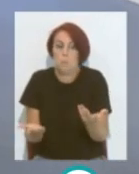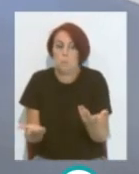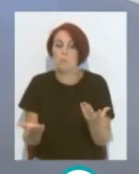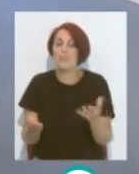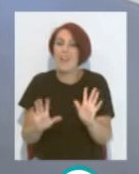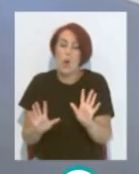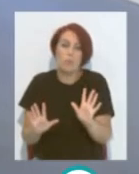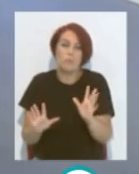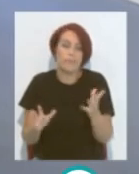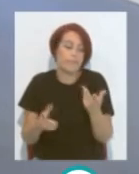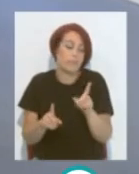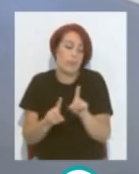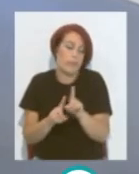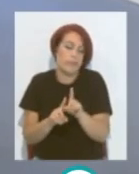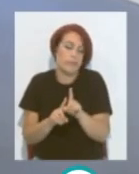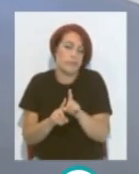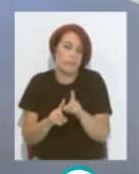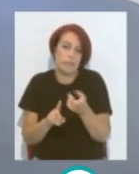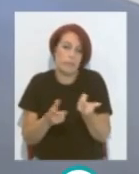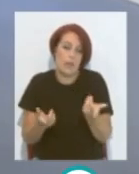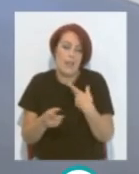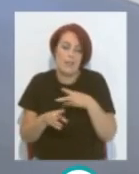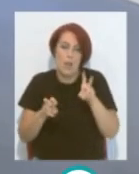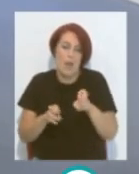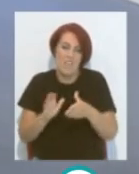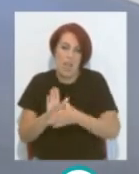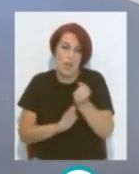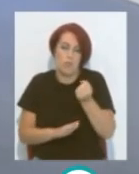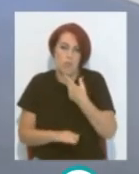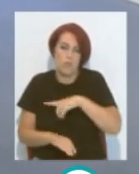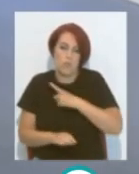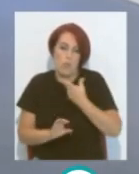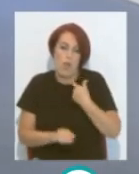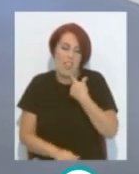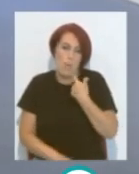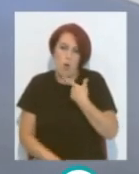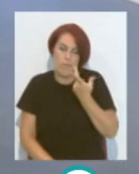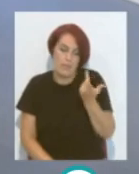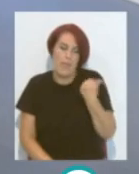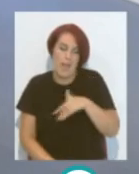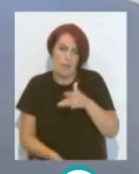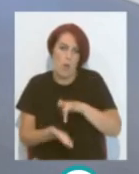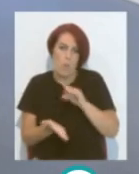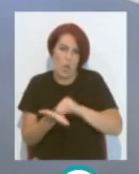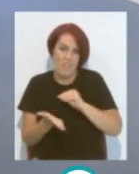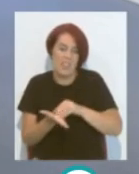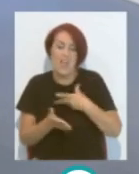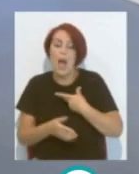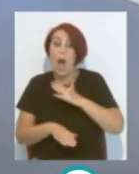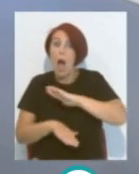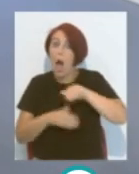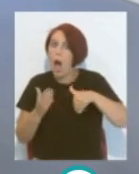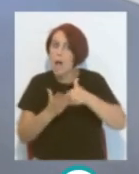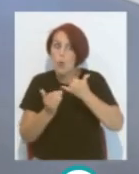me pasa Que como es todo En estos temas Federativos Y lo decimos ya Por experiencia Siempre hasta la última hora